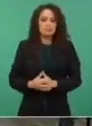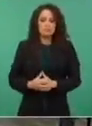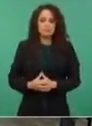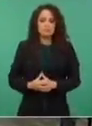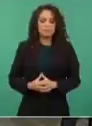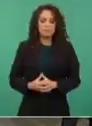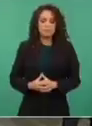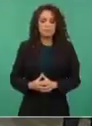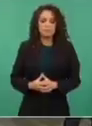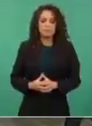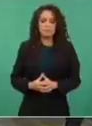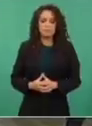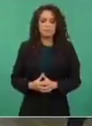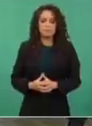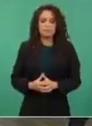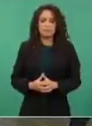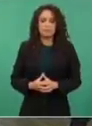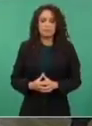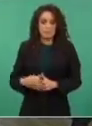Yo soy feliz.